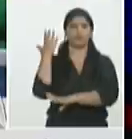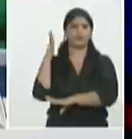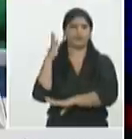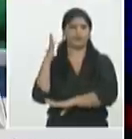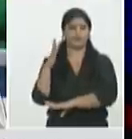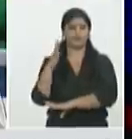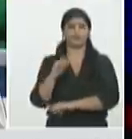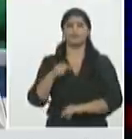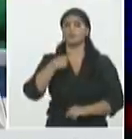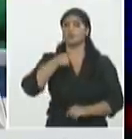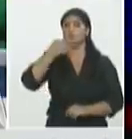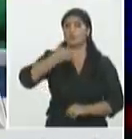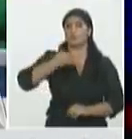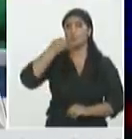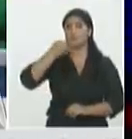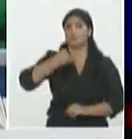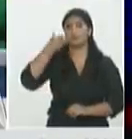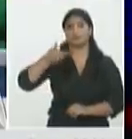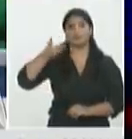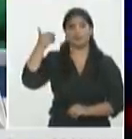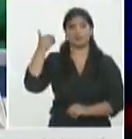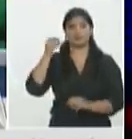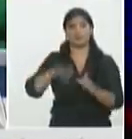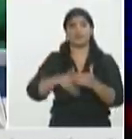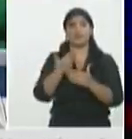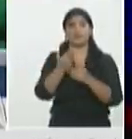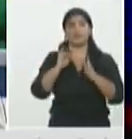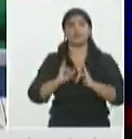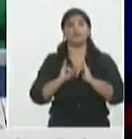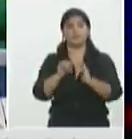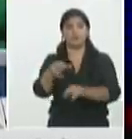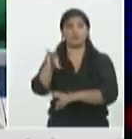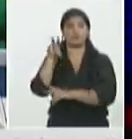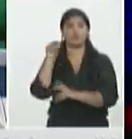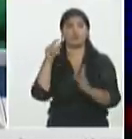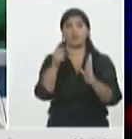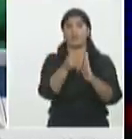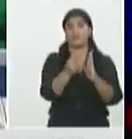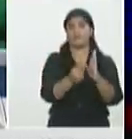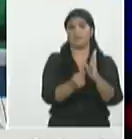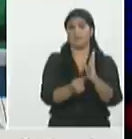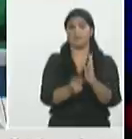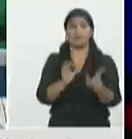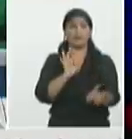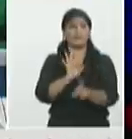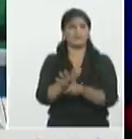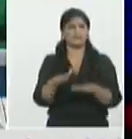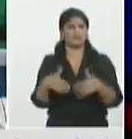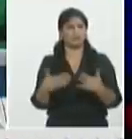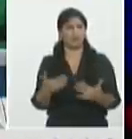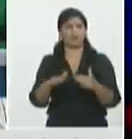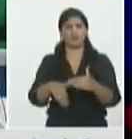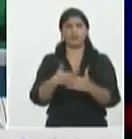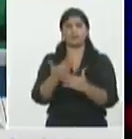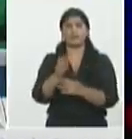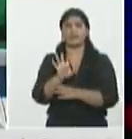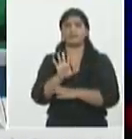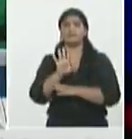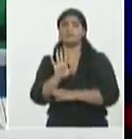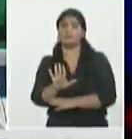día que se informaron las nuevas medidas que se van a aplicar a partir del día 5